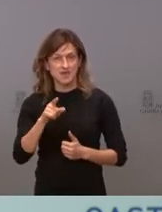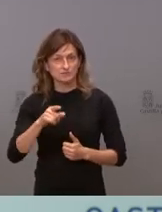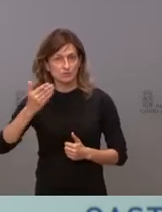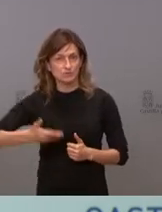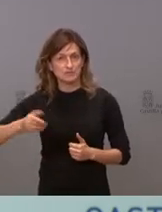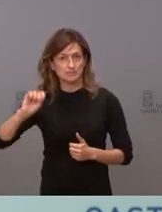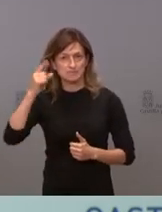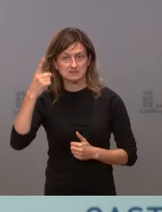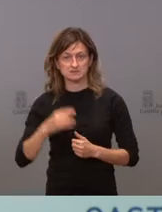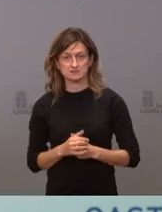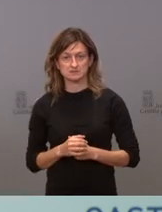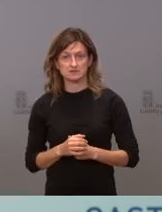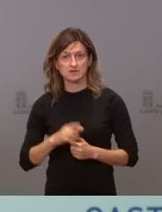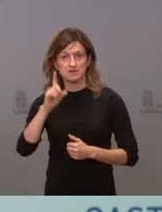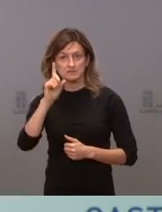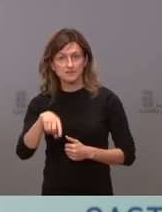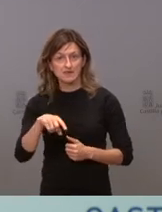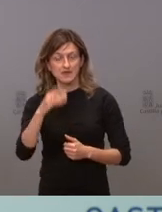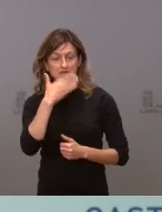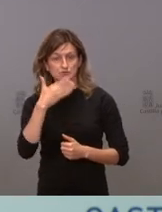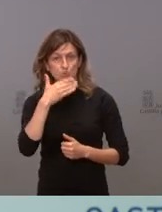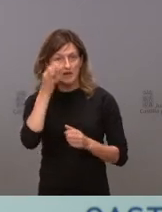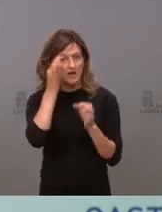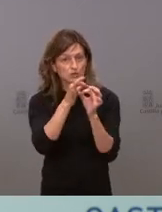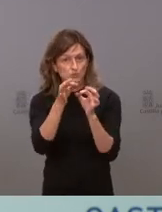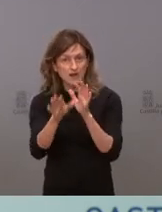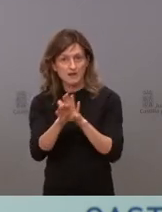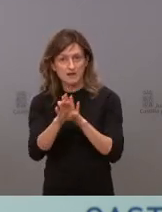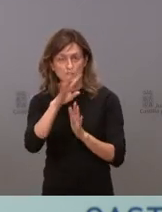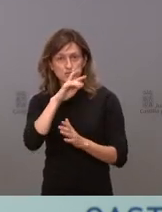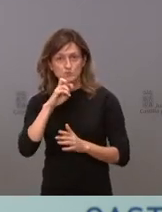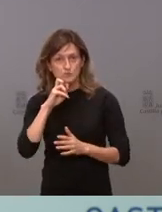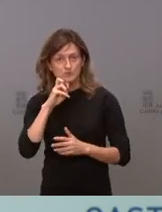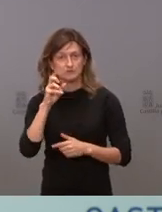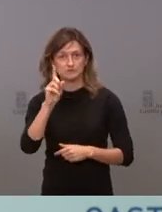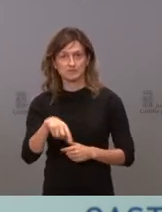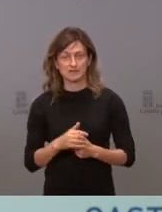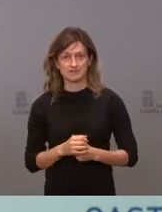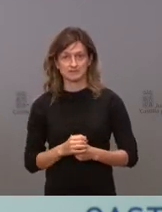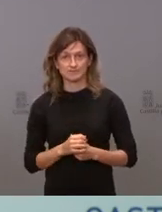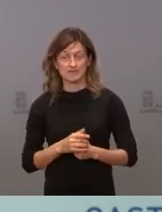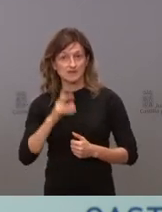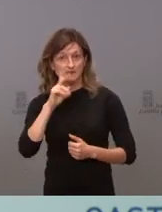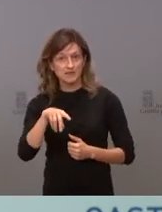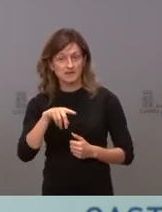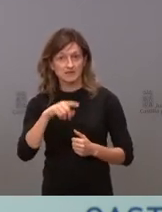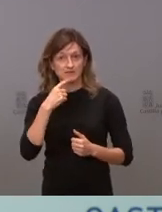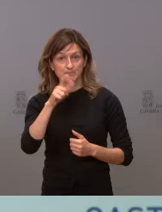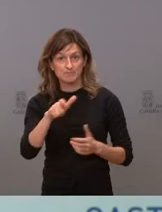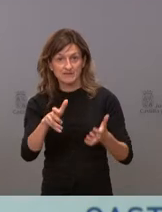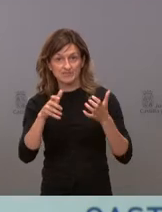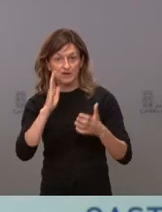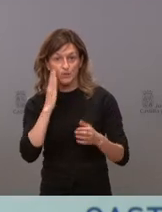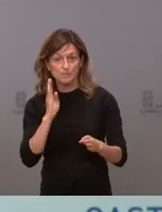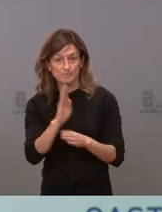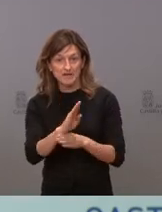importante. Hemos mantenido nuestra escuela en el mundo rural, hemos mantenido y ha aumentado el número de beneficiarios de becas